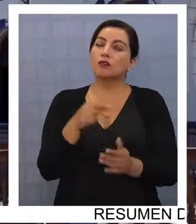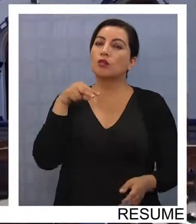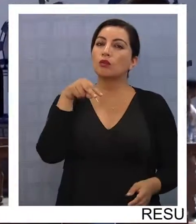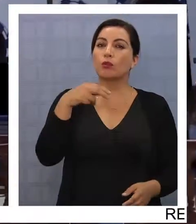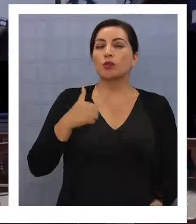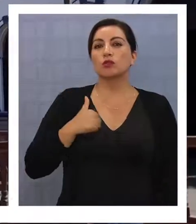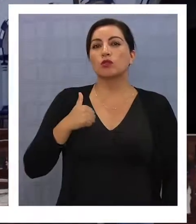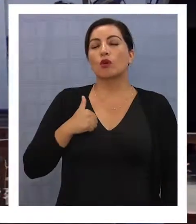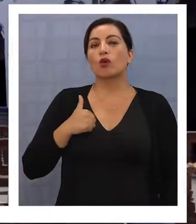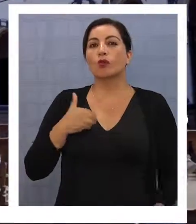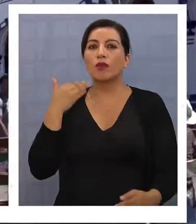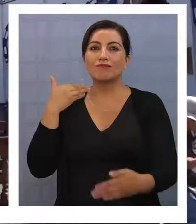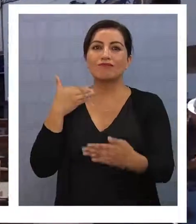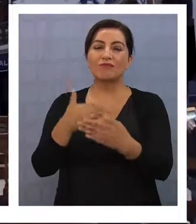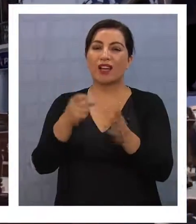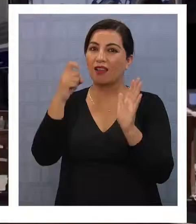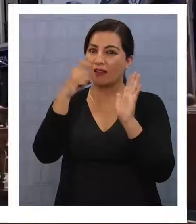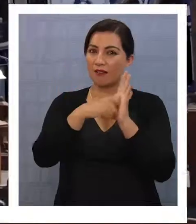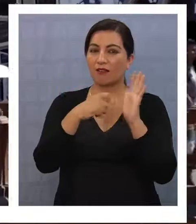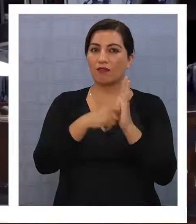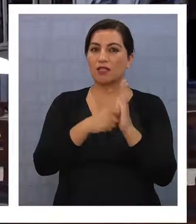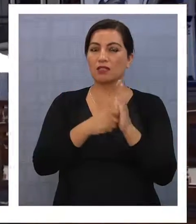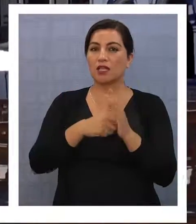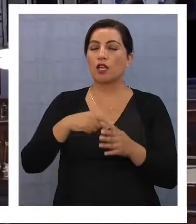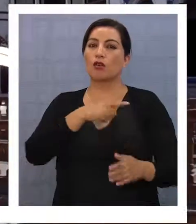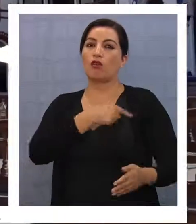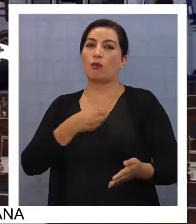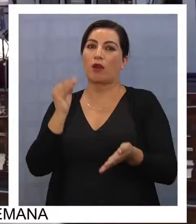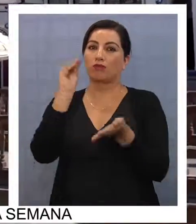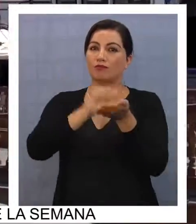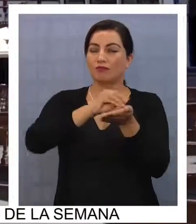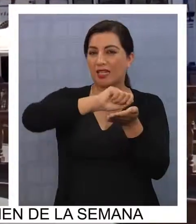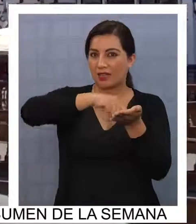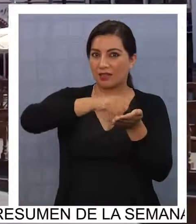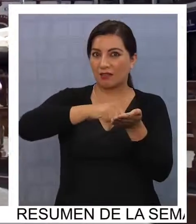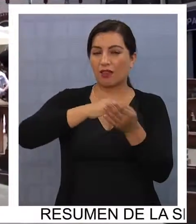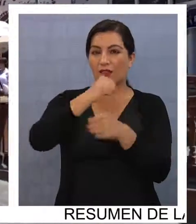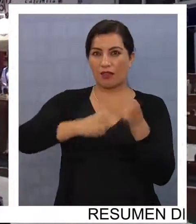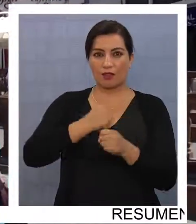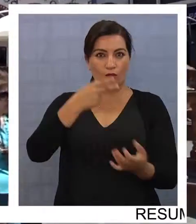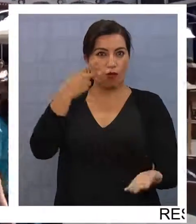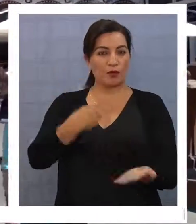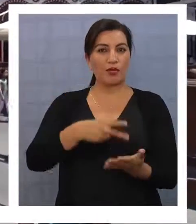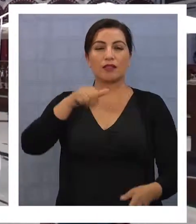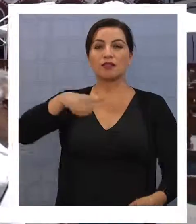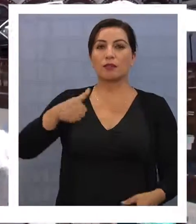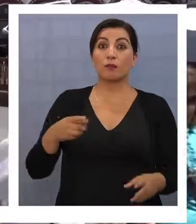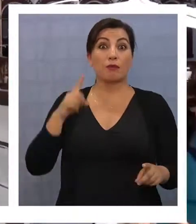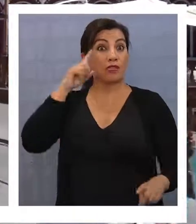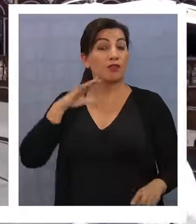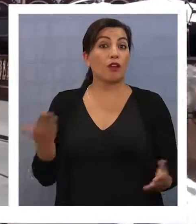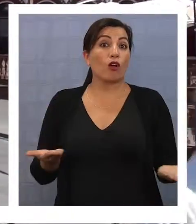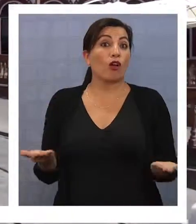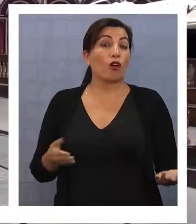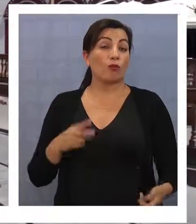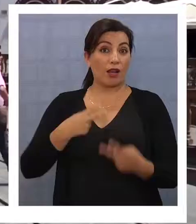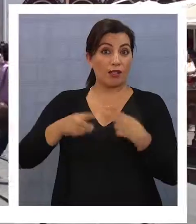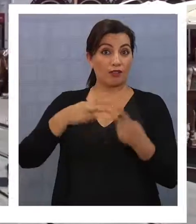se cumpla el plazo de inscripción de candidaturas para las municipales 2016, para ver cómo continúa esta historia.